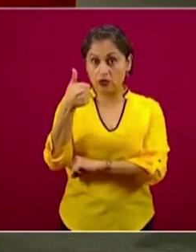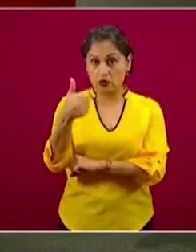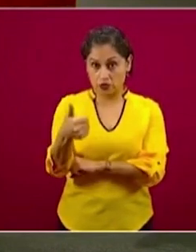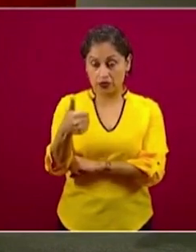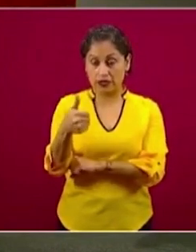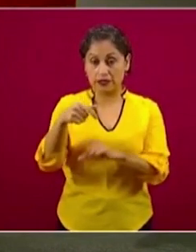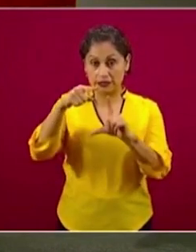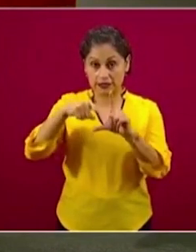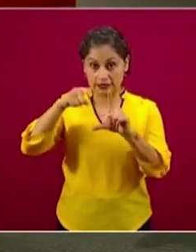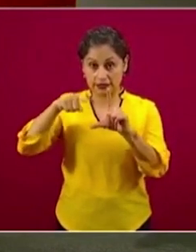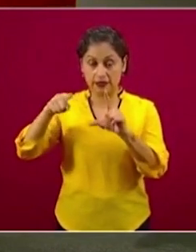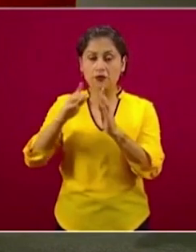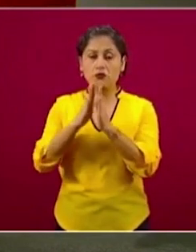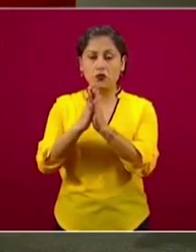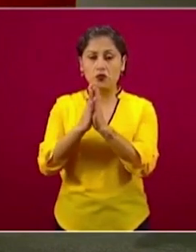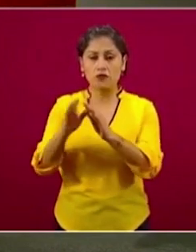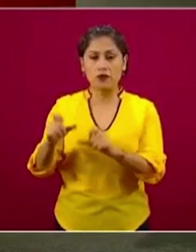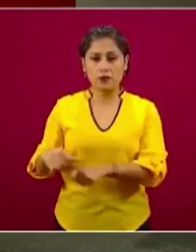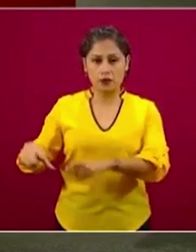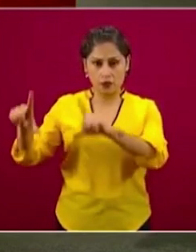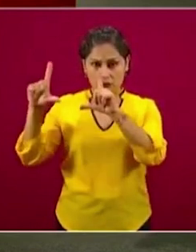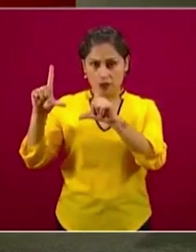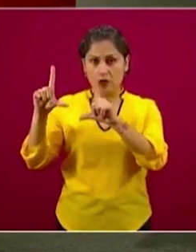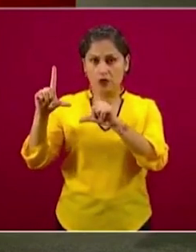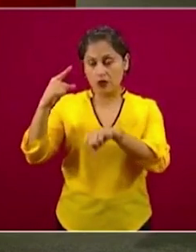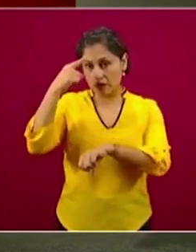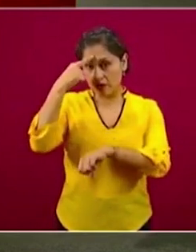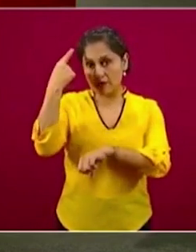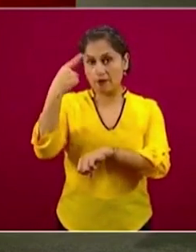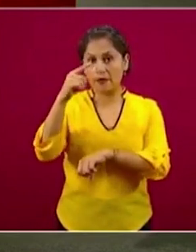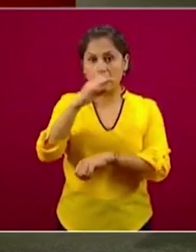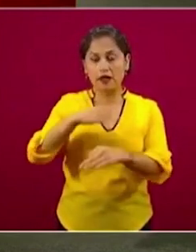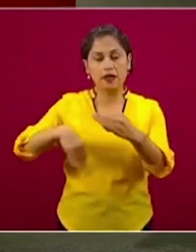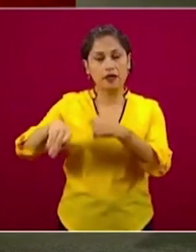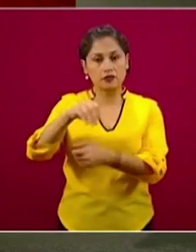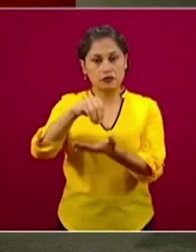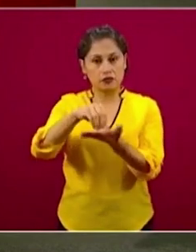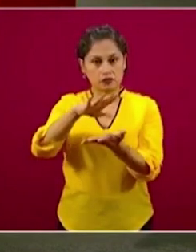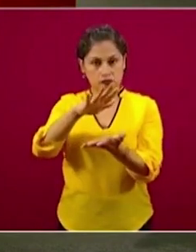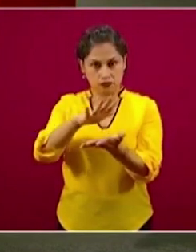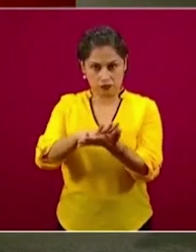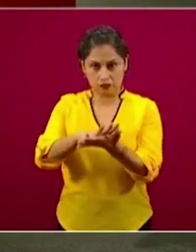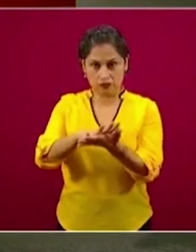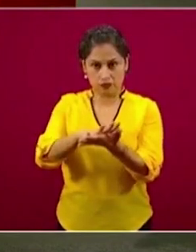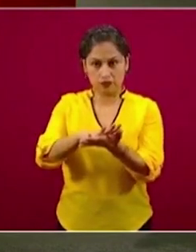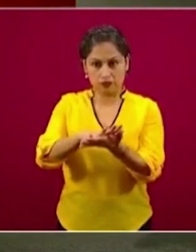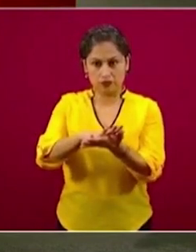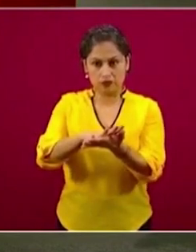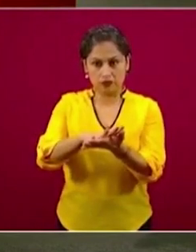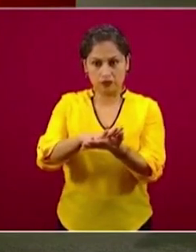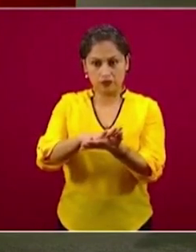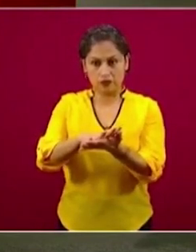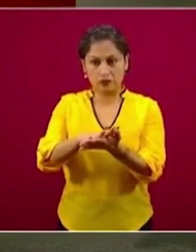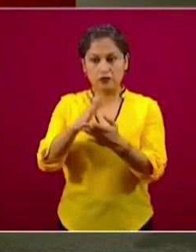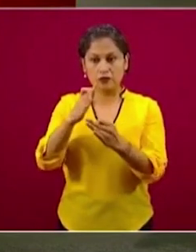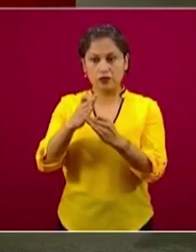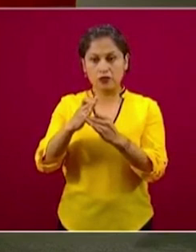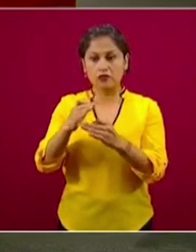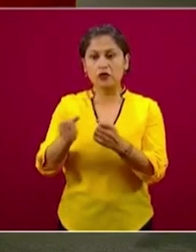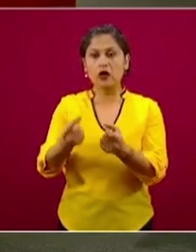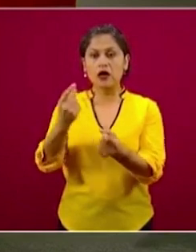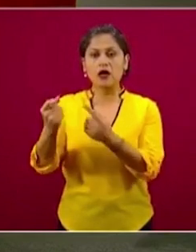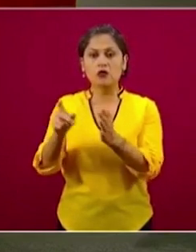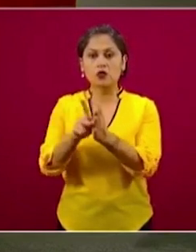gráfica de barras, si la pudieran poner para que conste en el registro y ahorrarles un poquito de tiempo a quien luego se preocupa